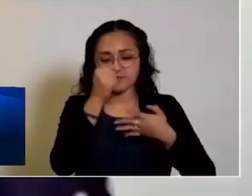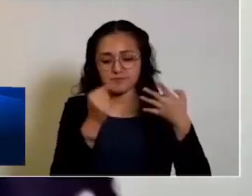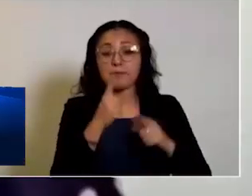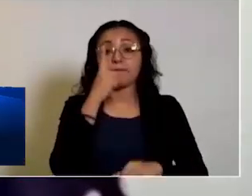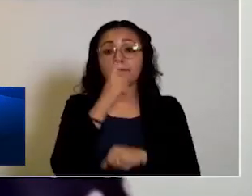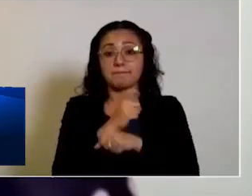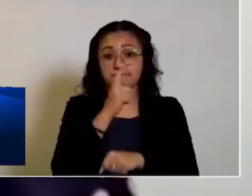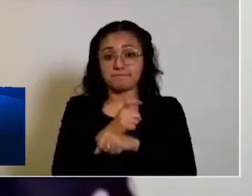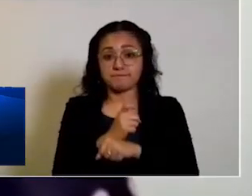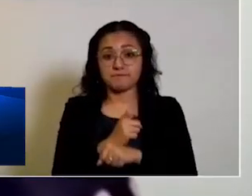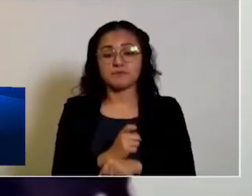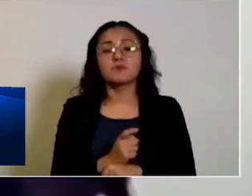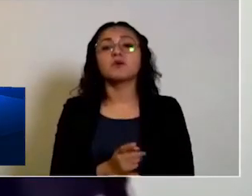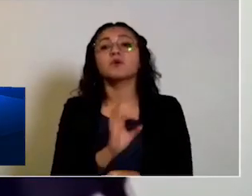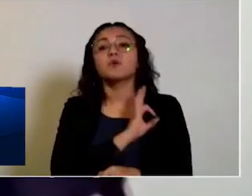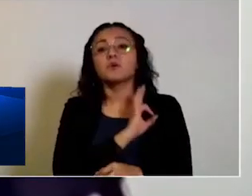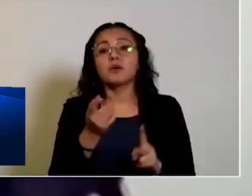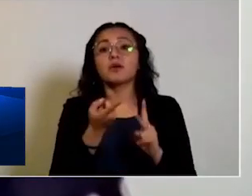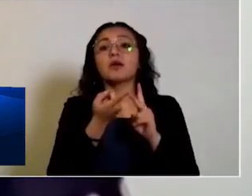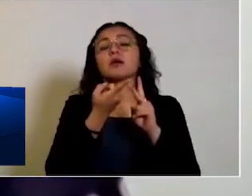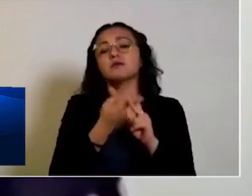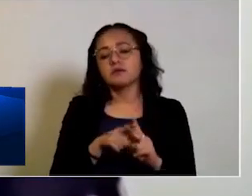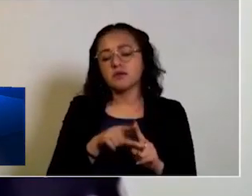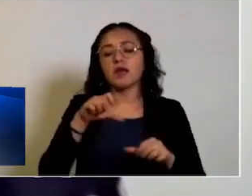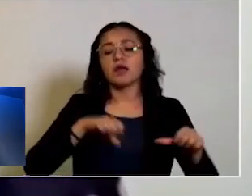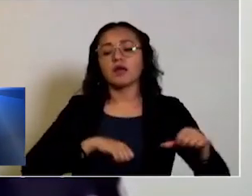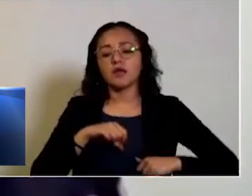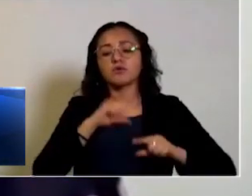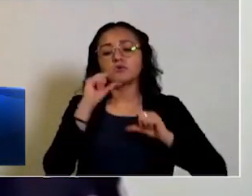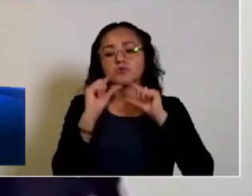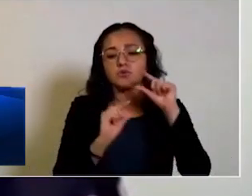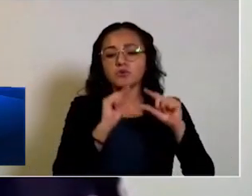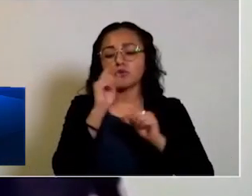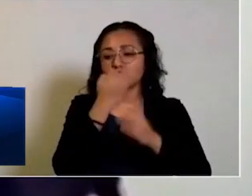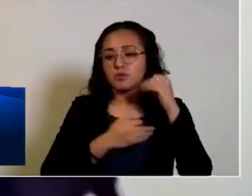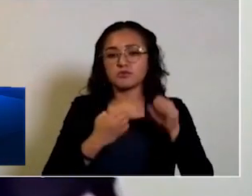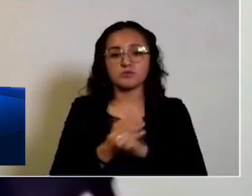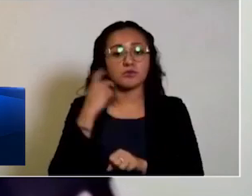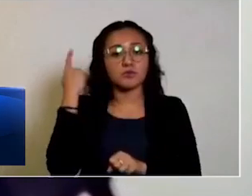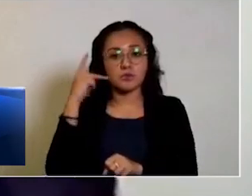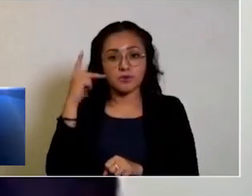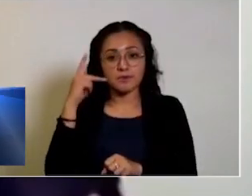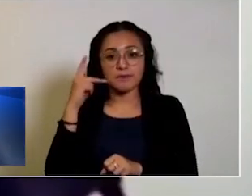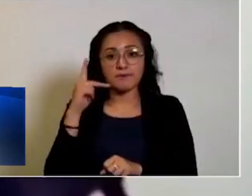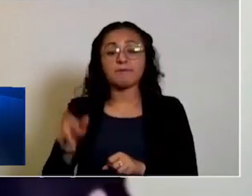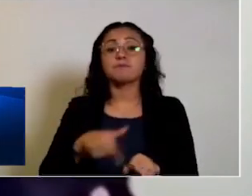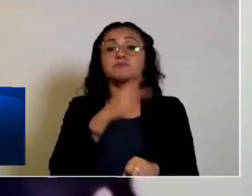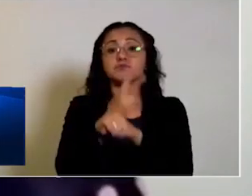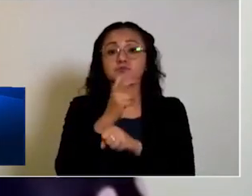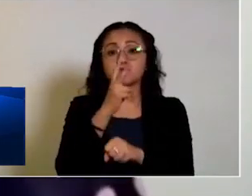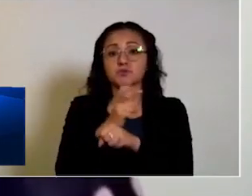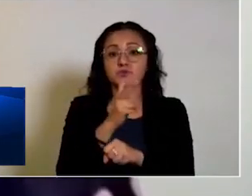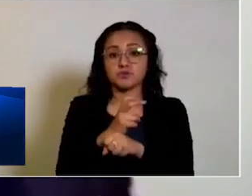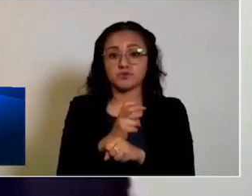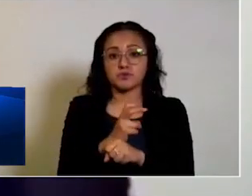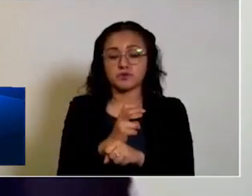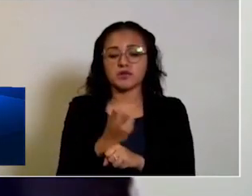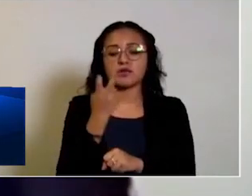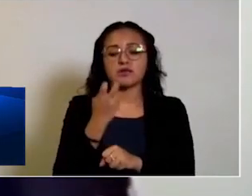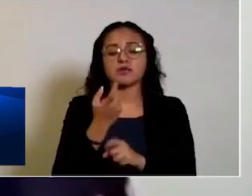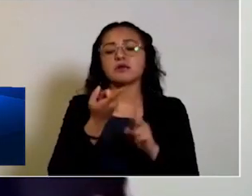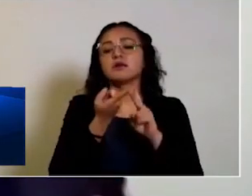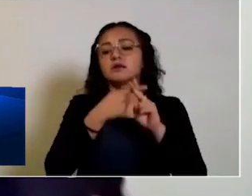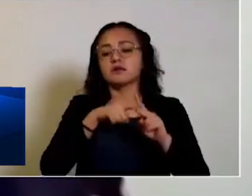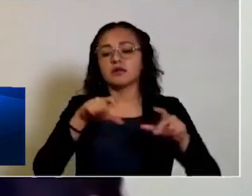Primero, se permite un reinicio de actividades responsable, gradual y ordenado en todo el Estado de Puebla. Segundo, este